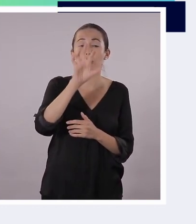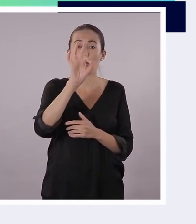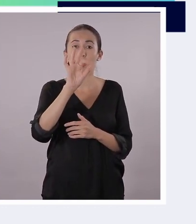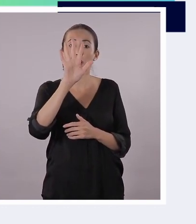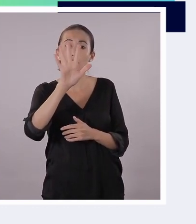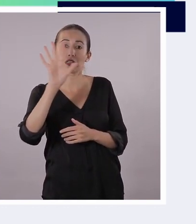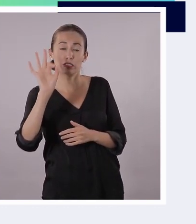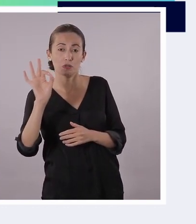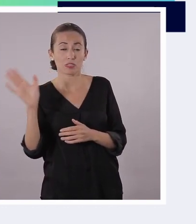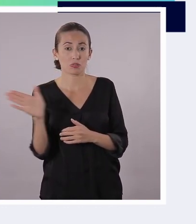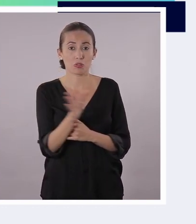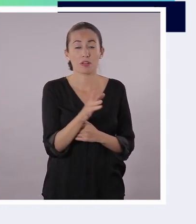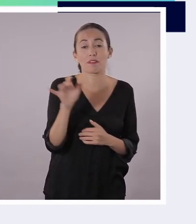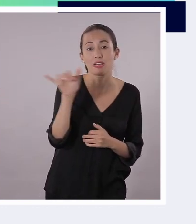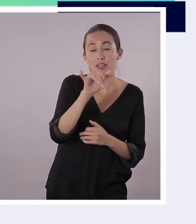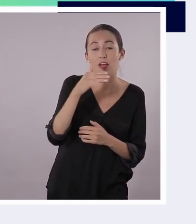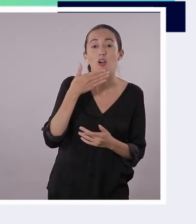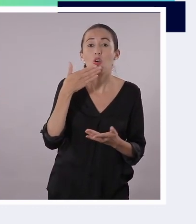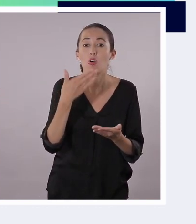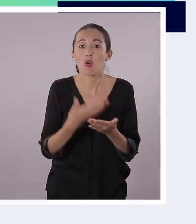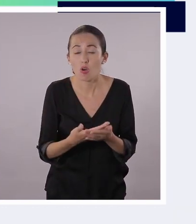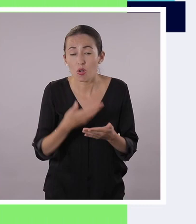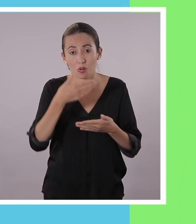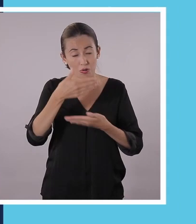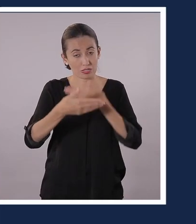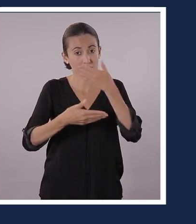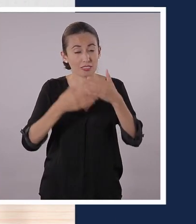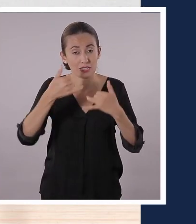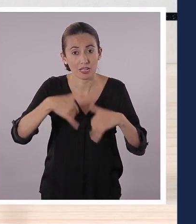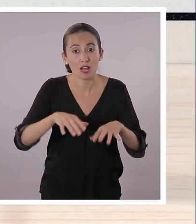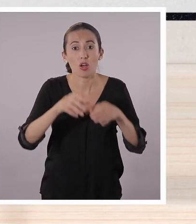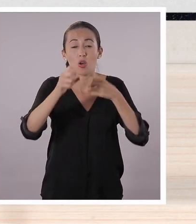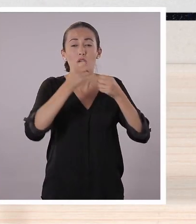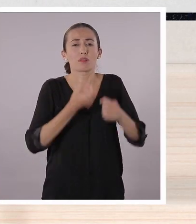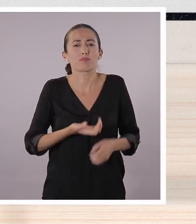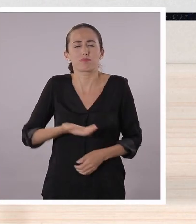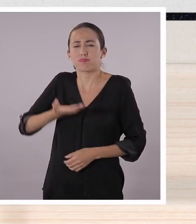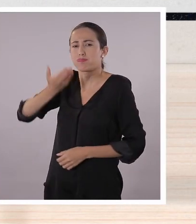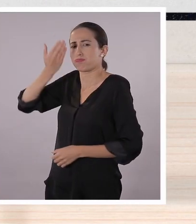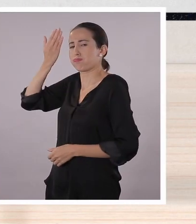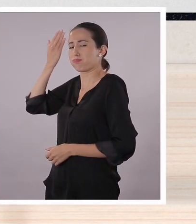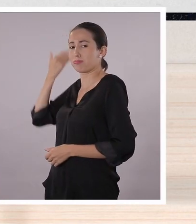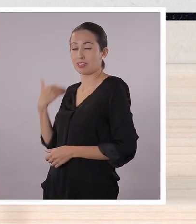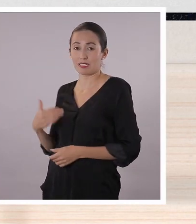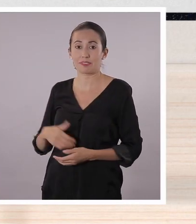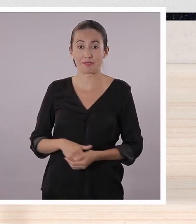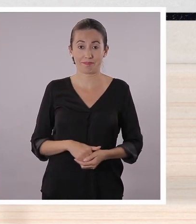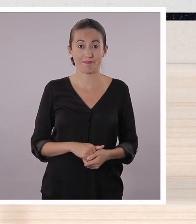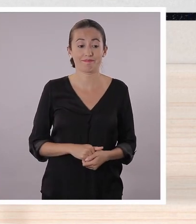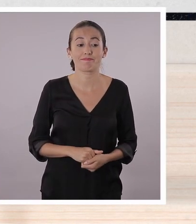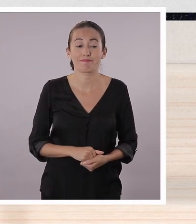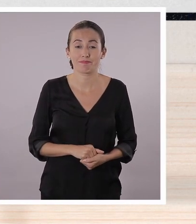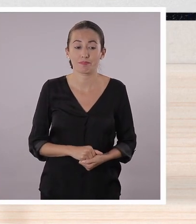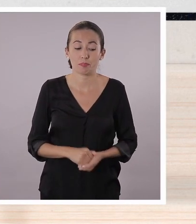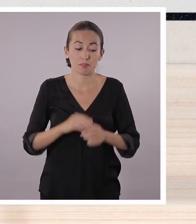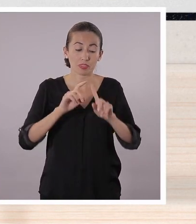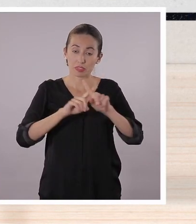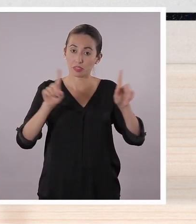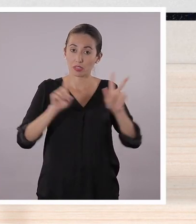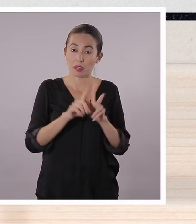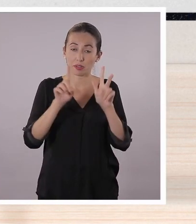1959. Gracias, Webster. Entonces, los medios de comunicación han estado presentes en nuestro país desde muchos años atrás.